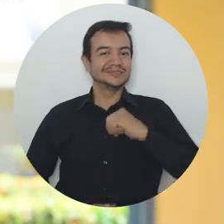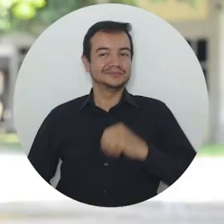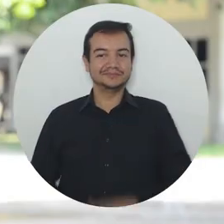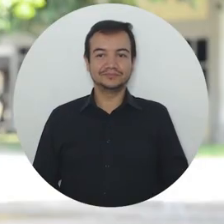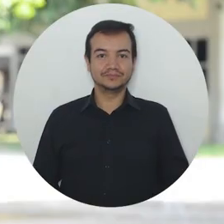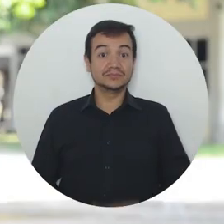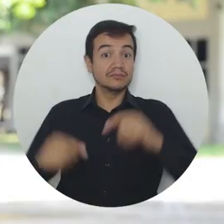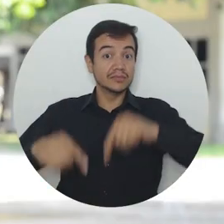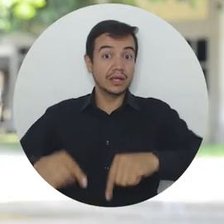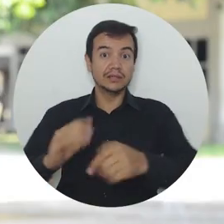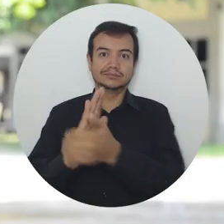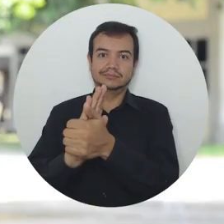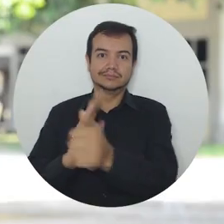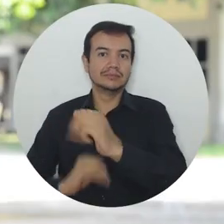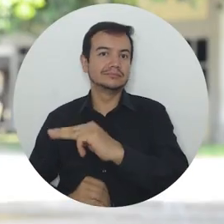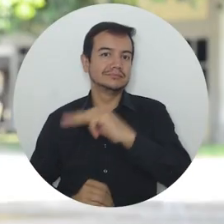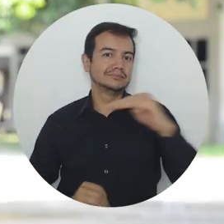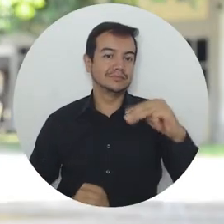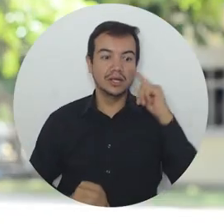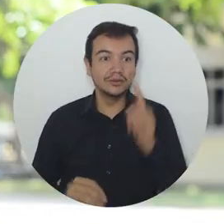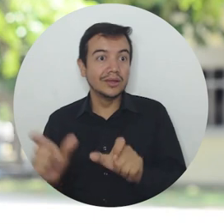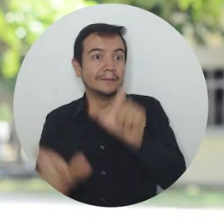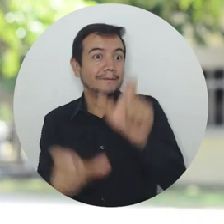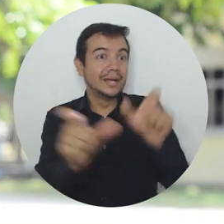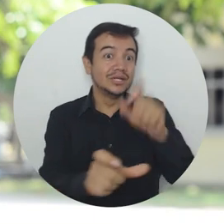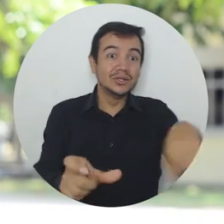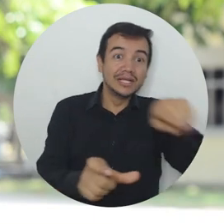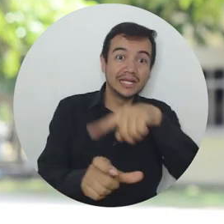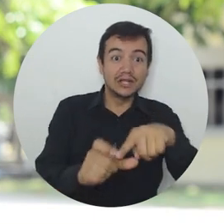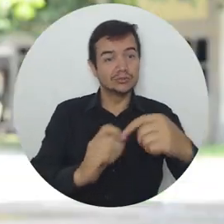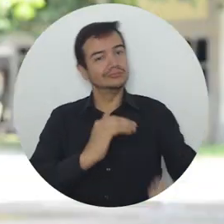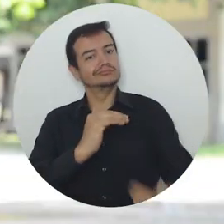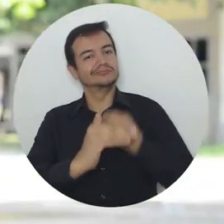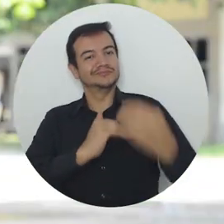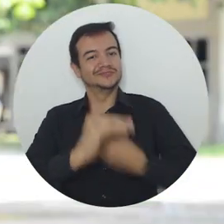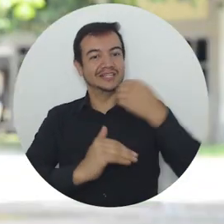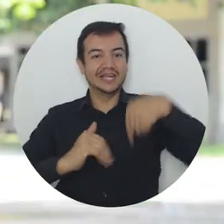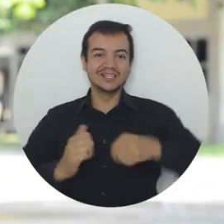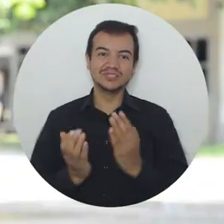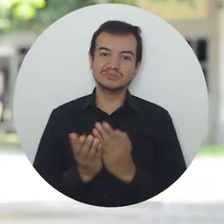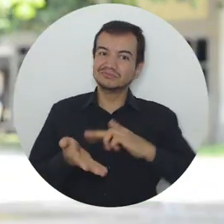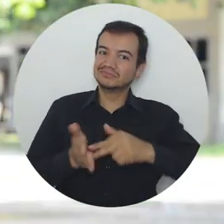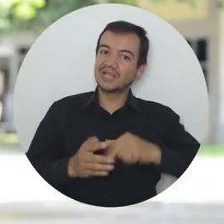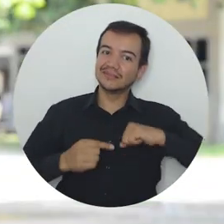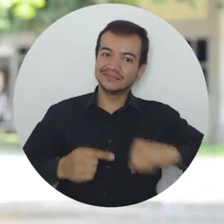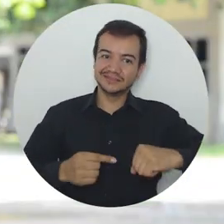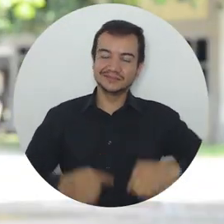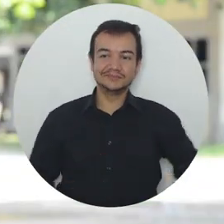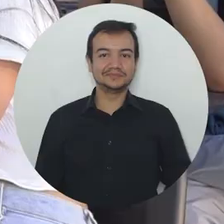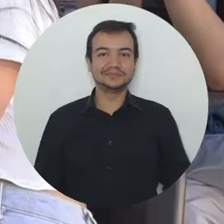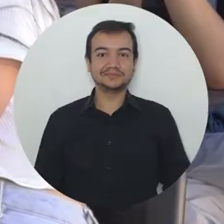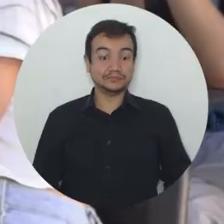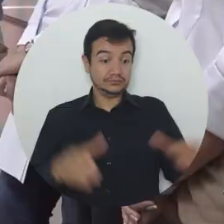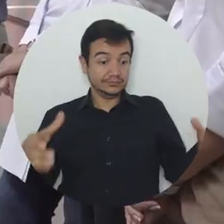estudiantes. Por medio de Talento Magdalena están dando la oportunidad a muchos estudiantes que puedan acceder a la educación que es un derecho